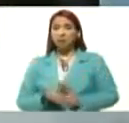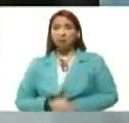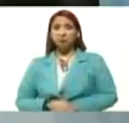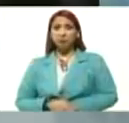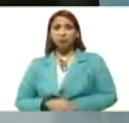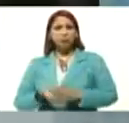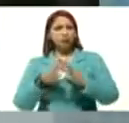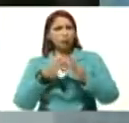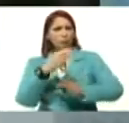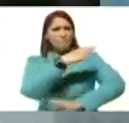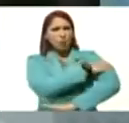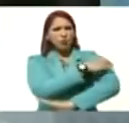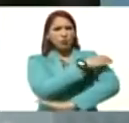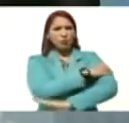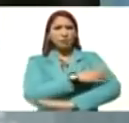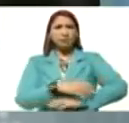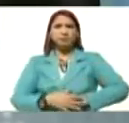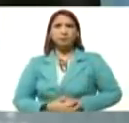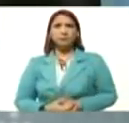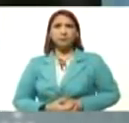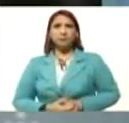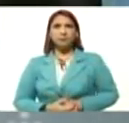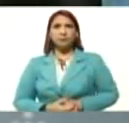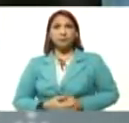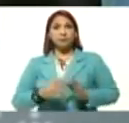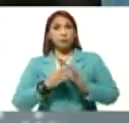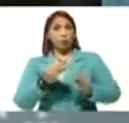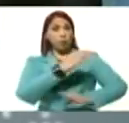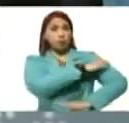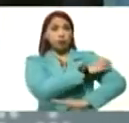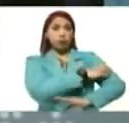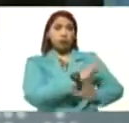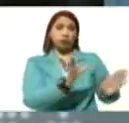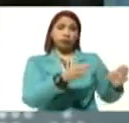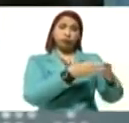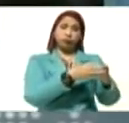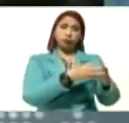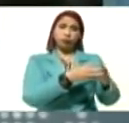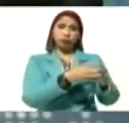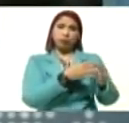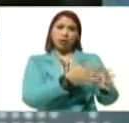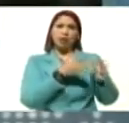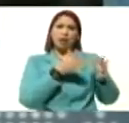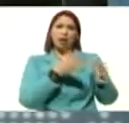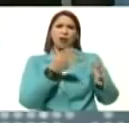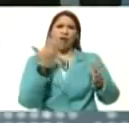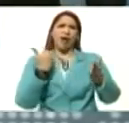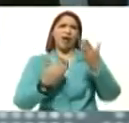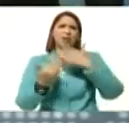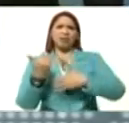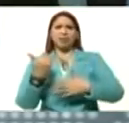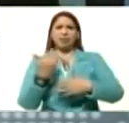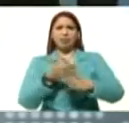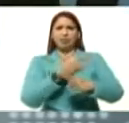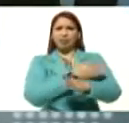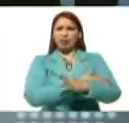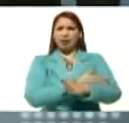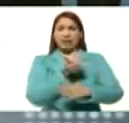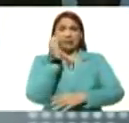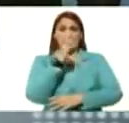ahí está toda la derecha, toda la derecha, ahí ganaron aquella asamblea nacional, nunca se nos olvide,